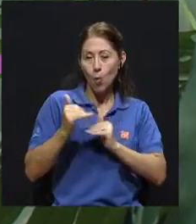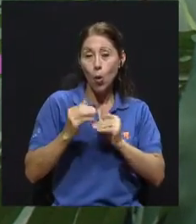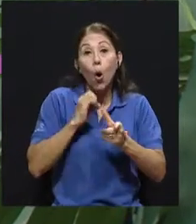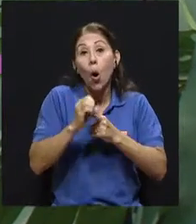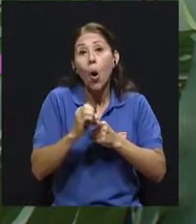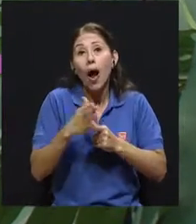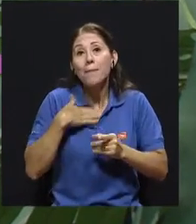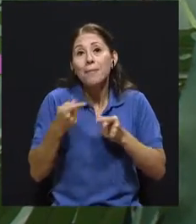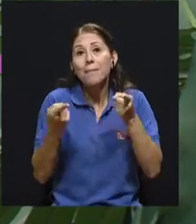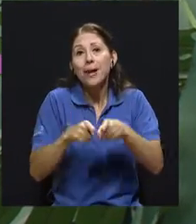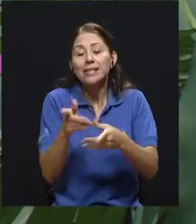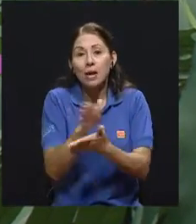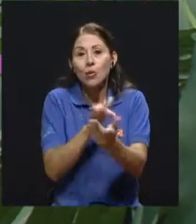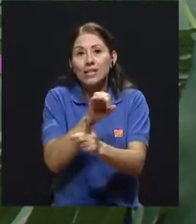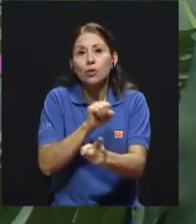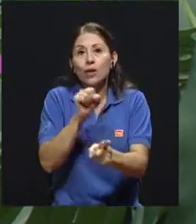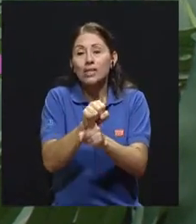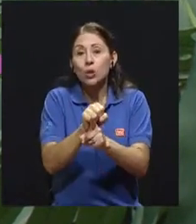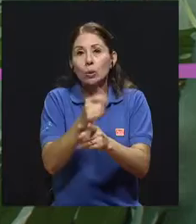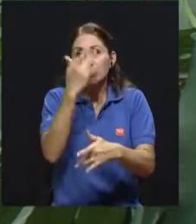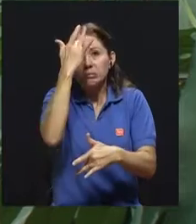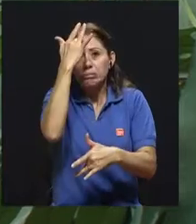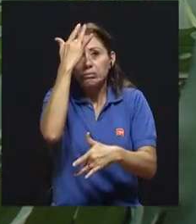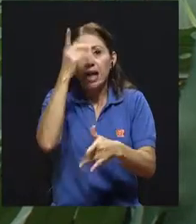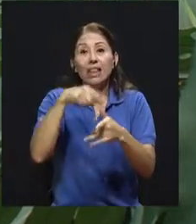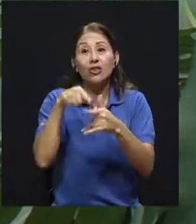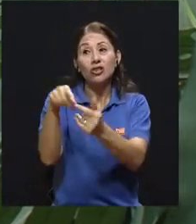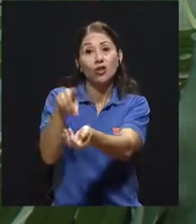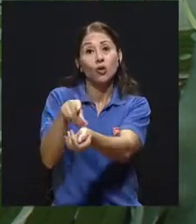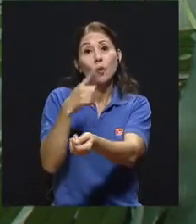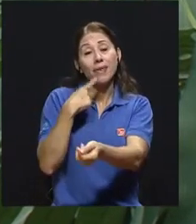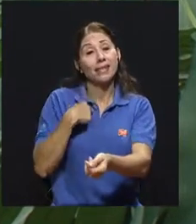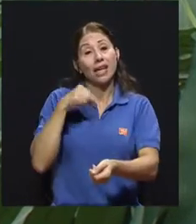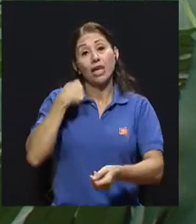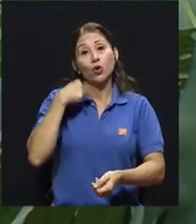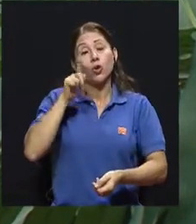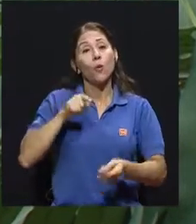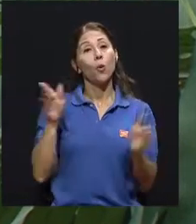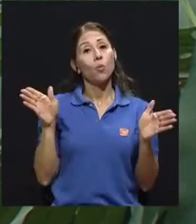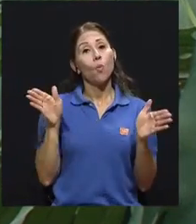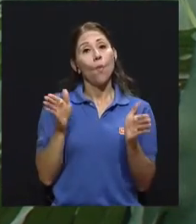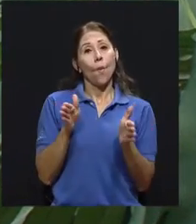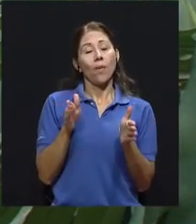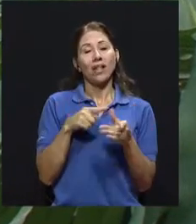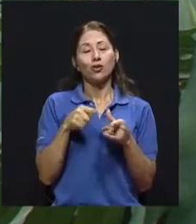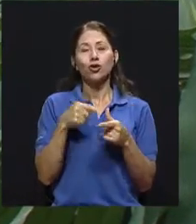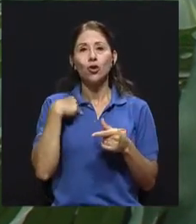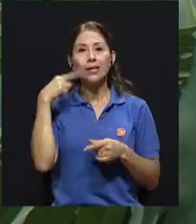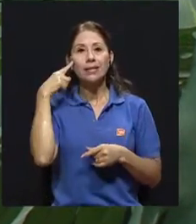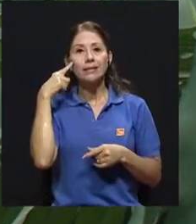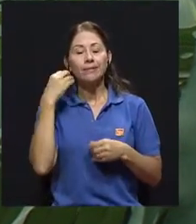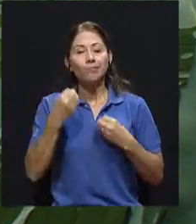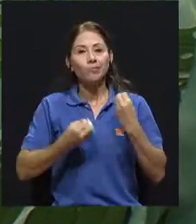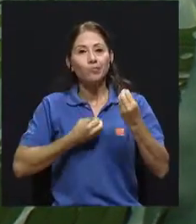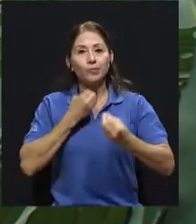debo bajar de peso, pues comienzo con toda una serie de expectativas, trabajo, tal vez, al respecto.